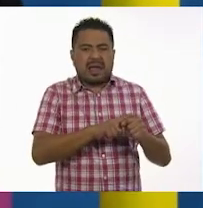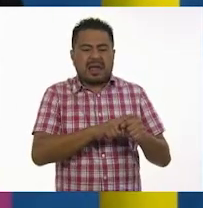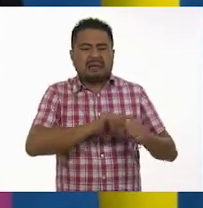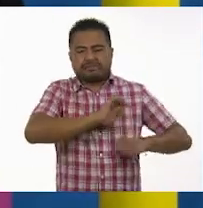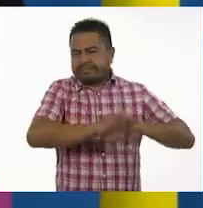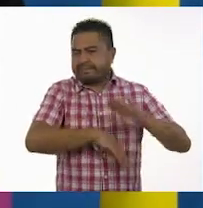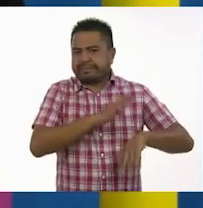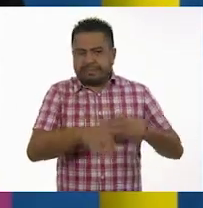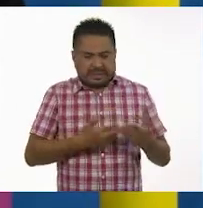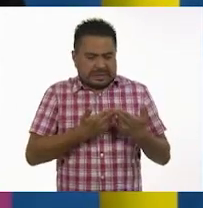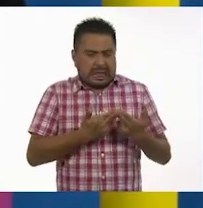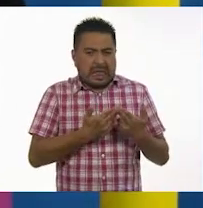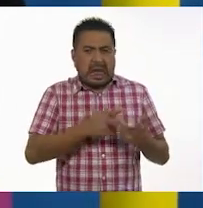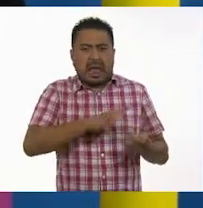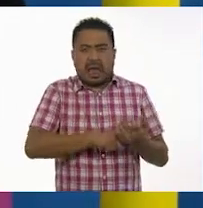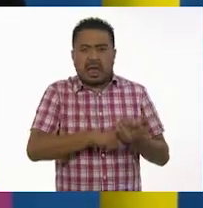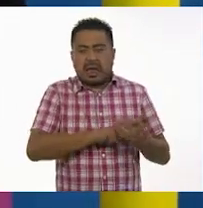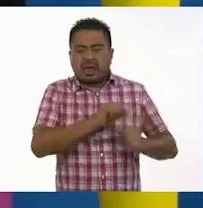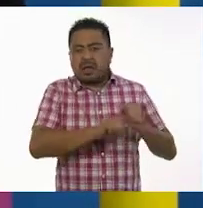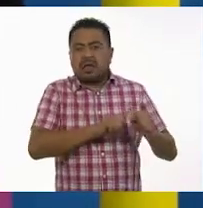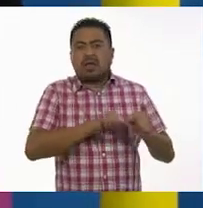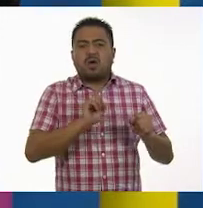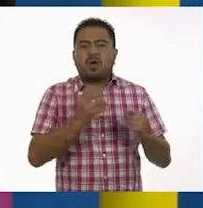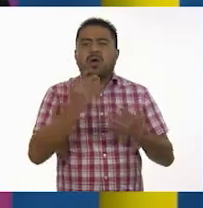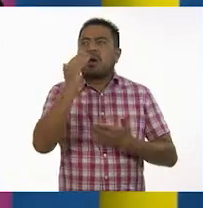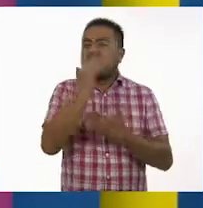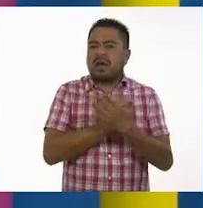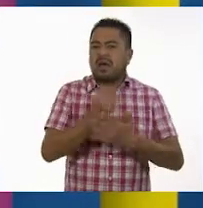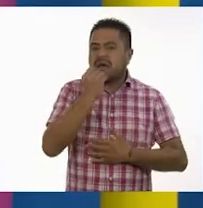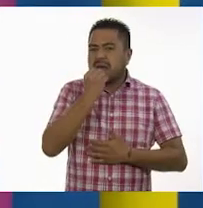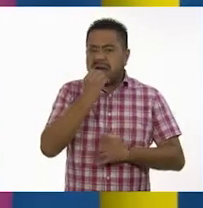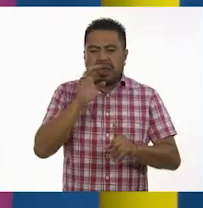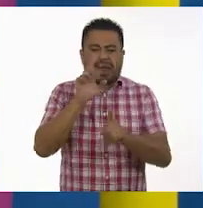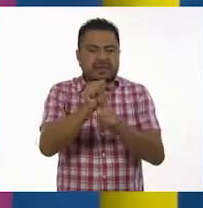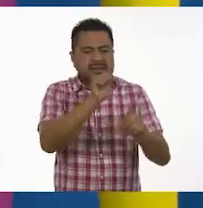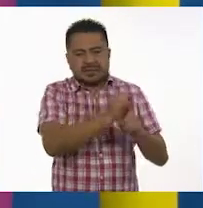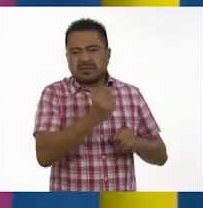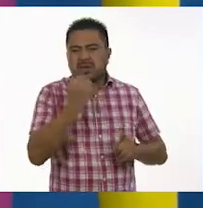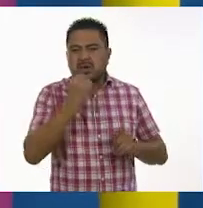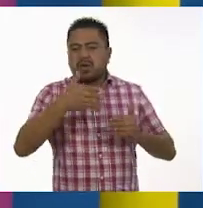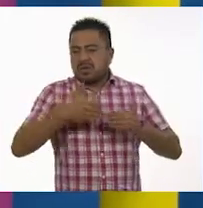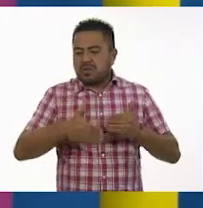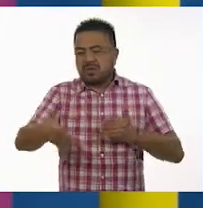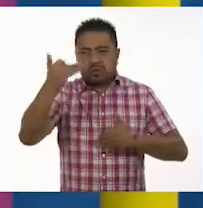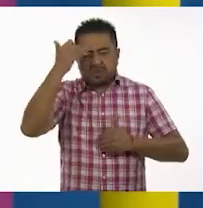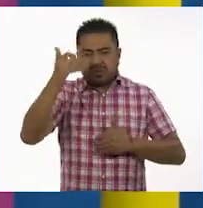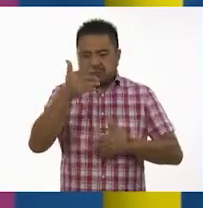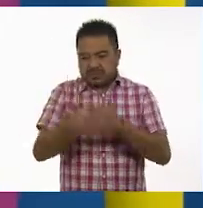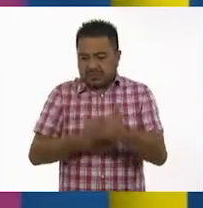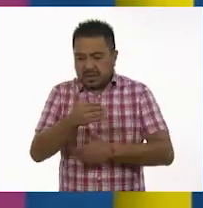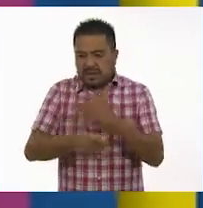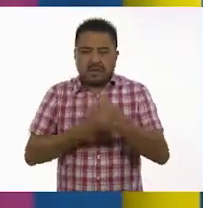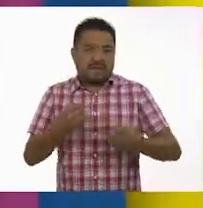mortalidad de las crías por escasez de alimento, depredación o duración del ciclo de vida, suelen